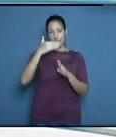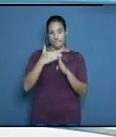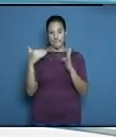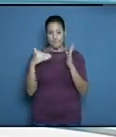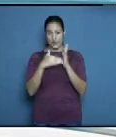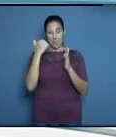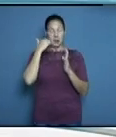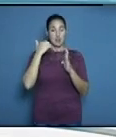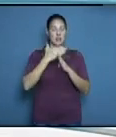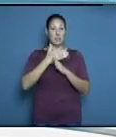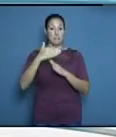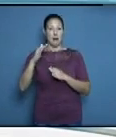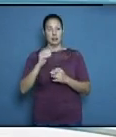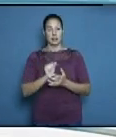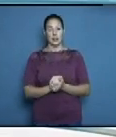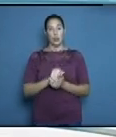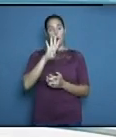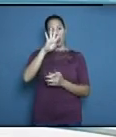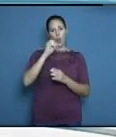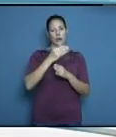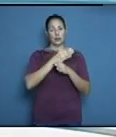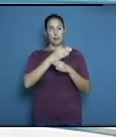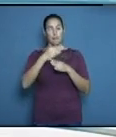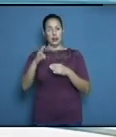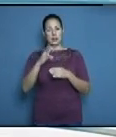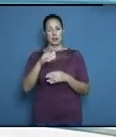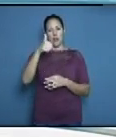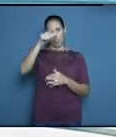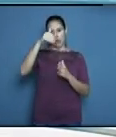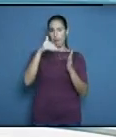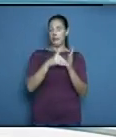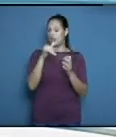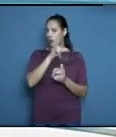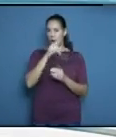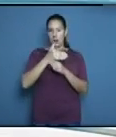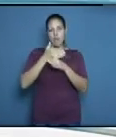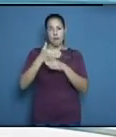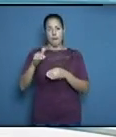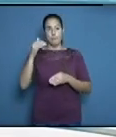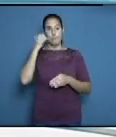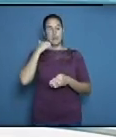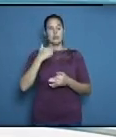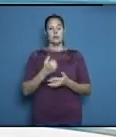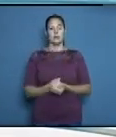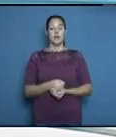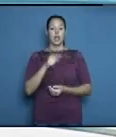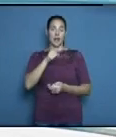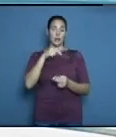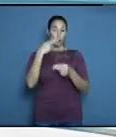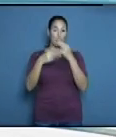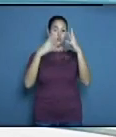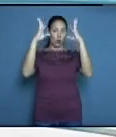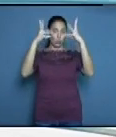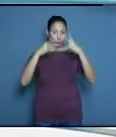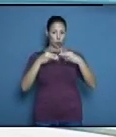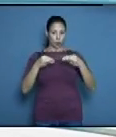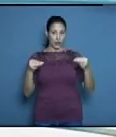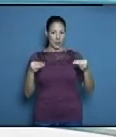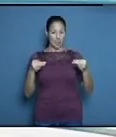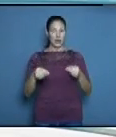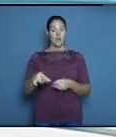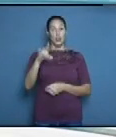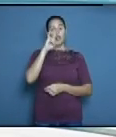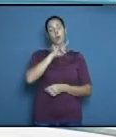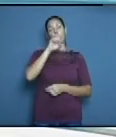59 10.766 Eso hace un total con primera dosis de nuestro municipio 92